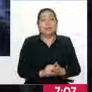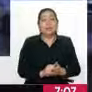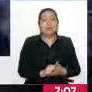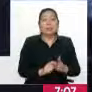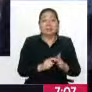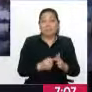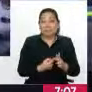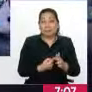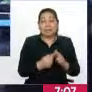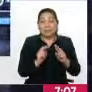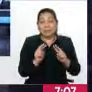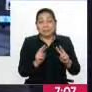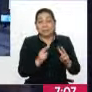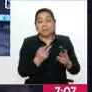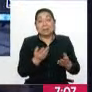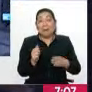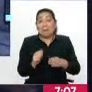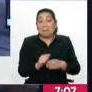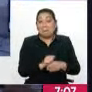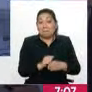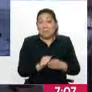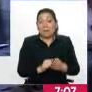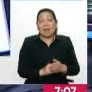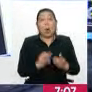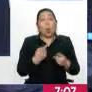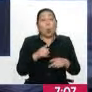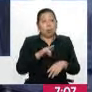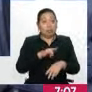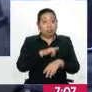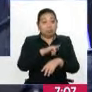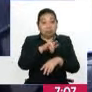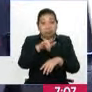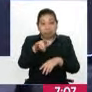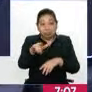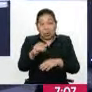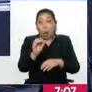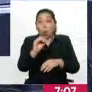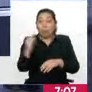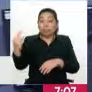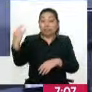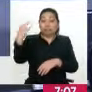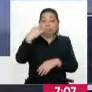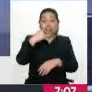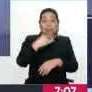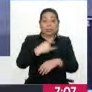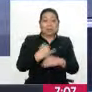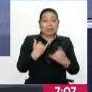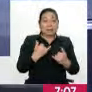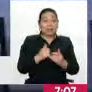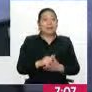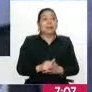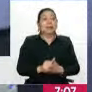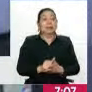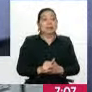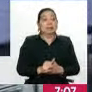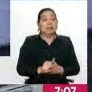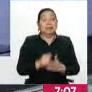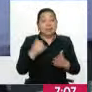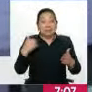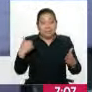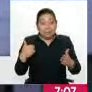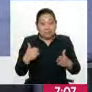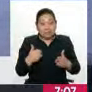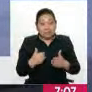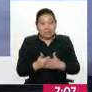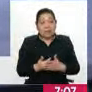empezar el vivo viendo algunas prácticas de despegue y de aterrizaje. Correcto. En la actualidad tenemos una aeronave que está en la fase final de